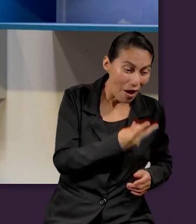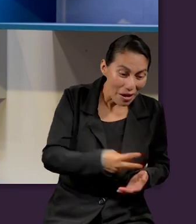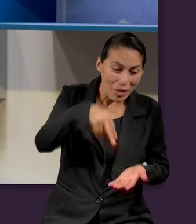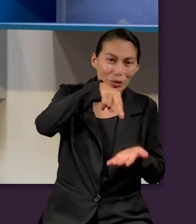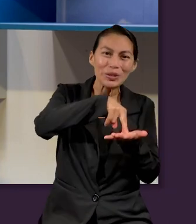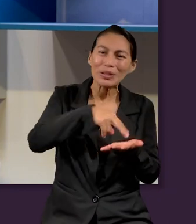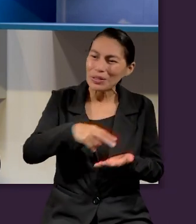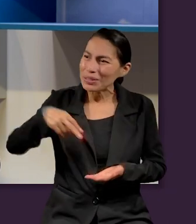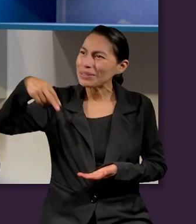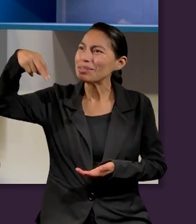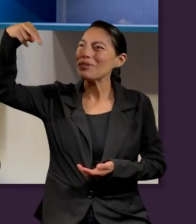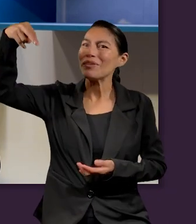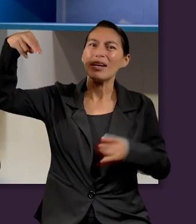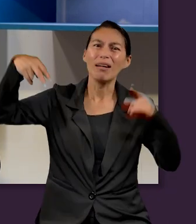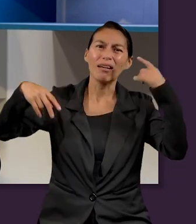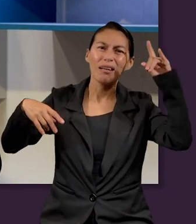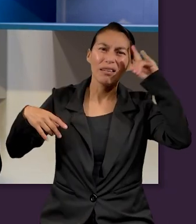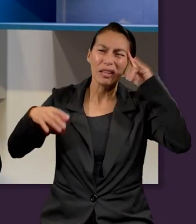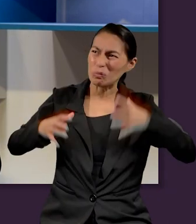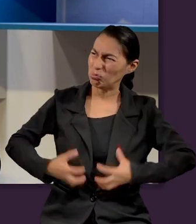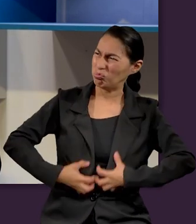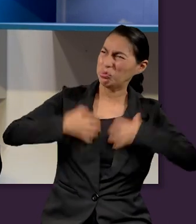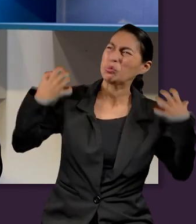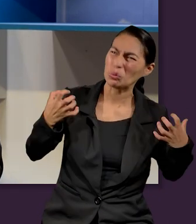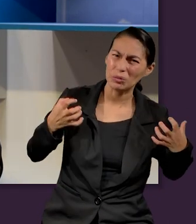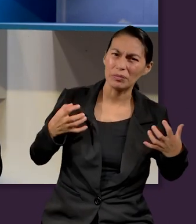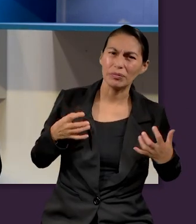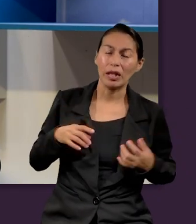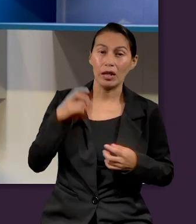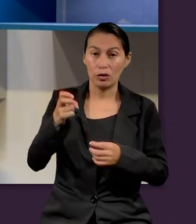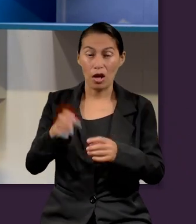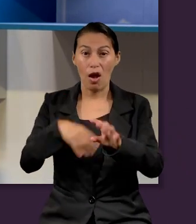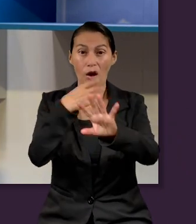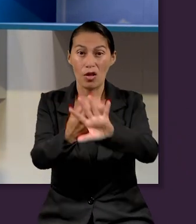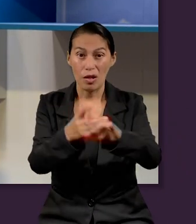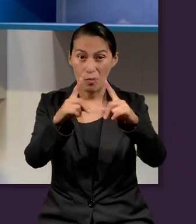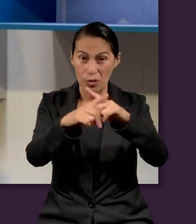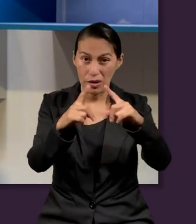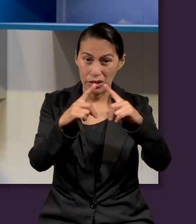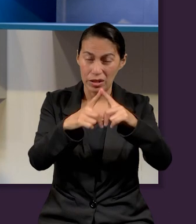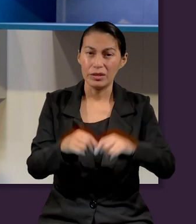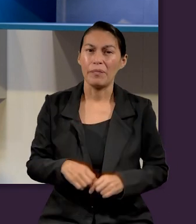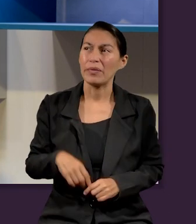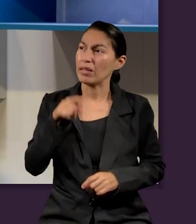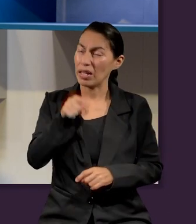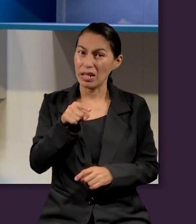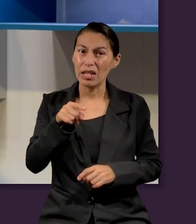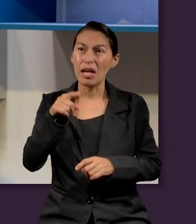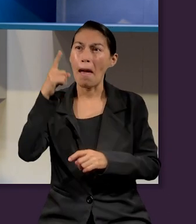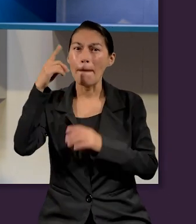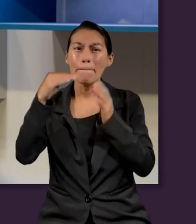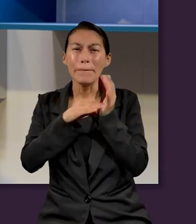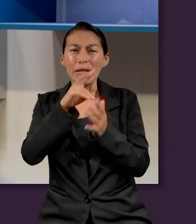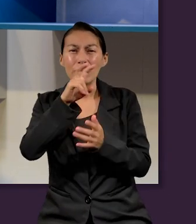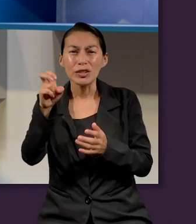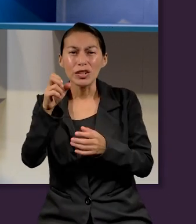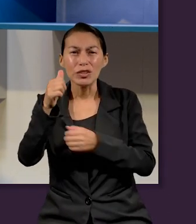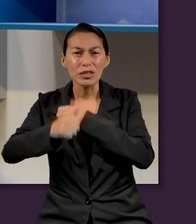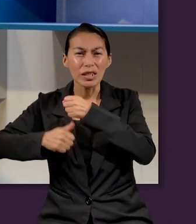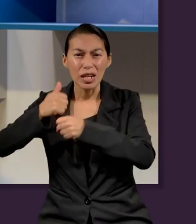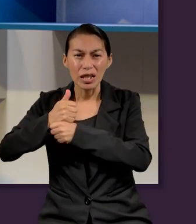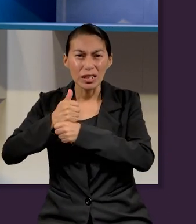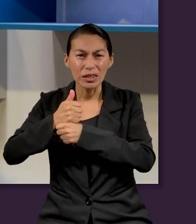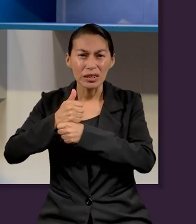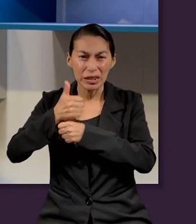la iglesia. Dios sostuvo a su iglesia. Dios conservó a su iglesia en 1260 años y le preparó un lugar en el desierto, donde fue sustentada.